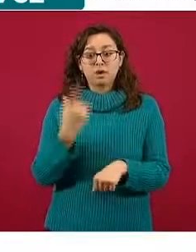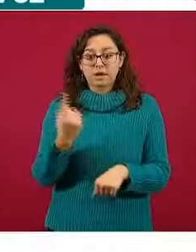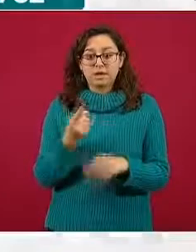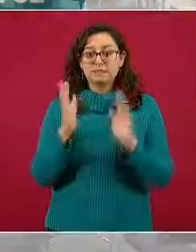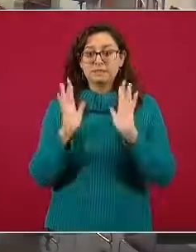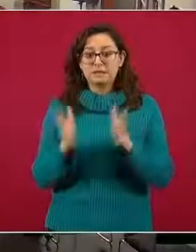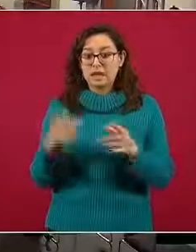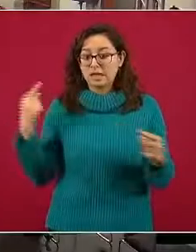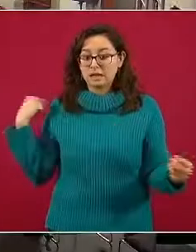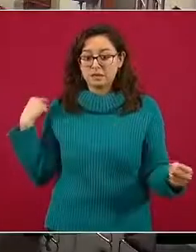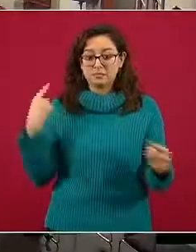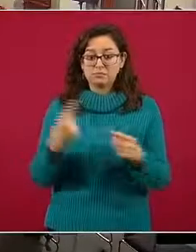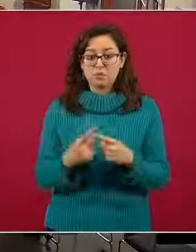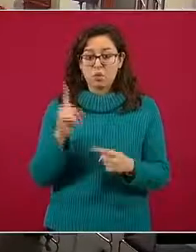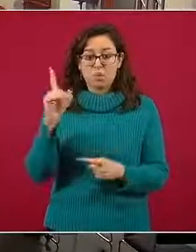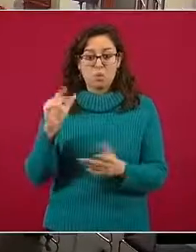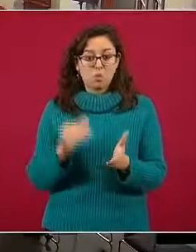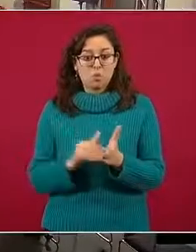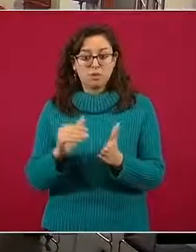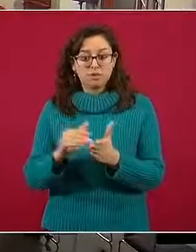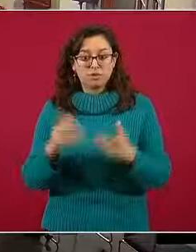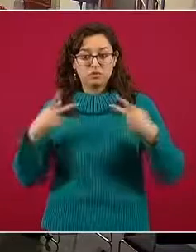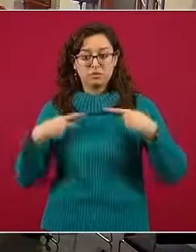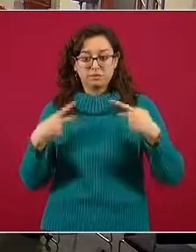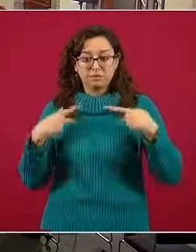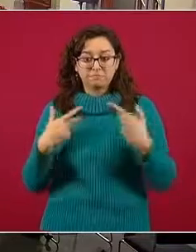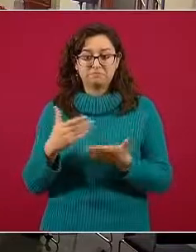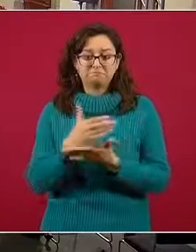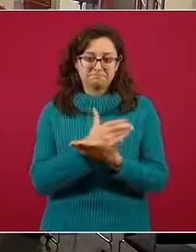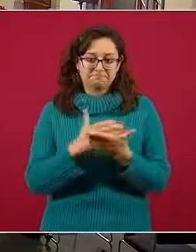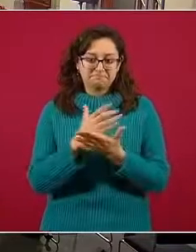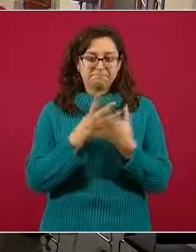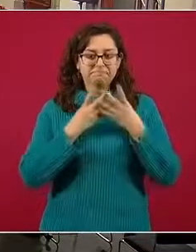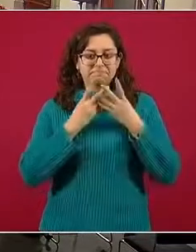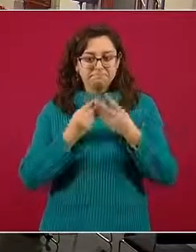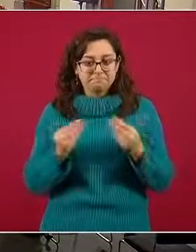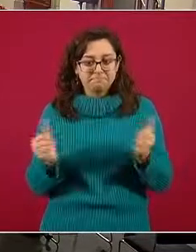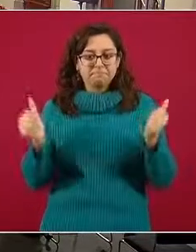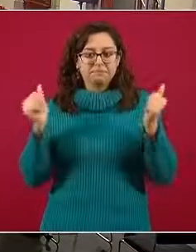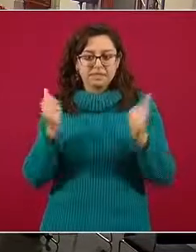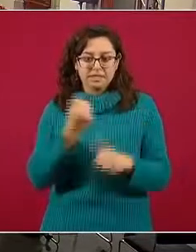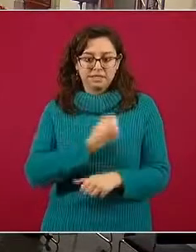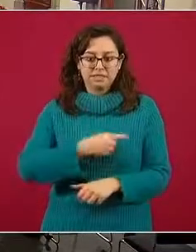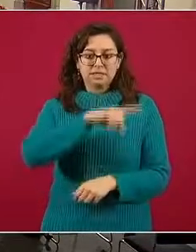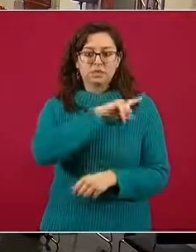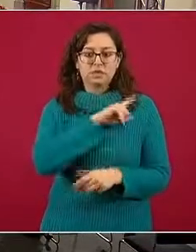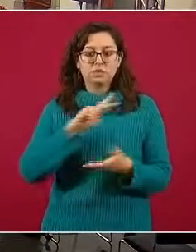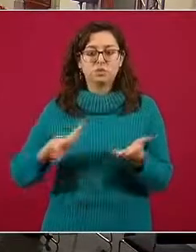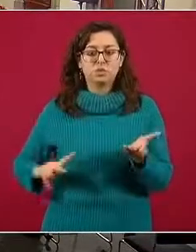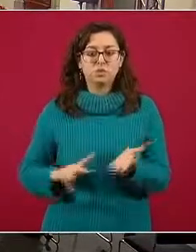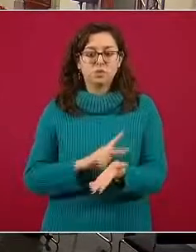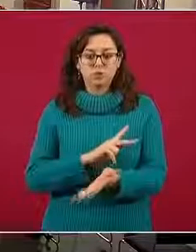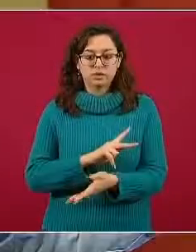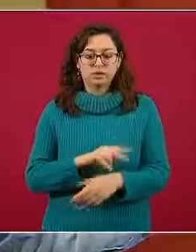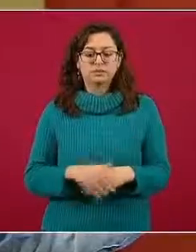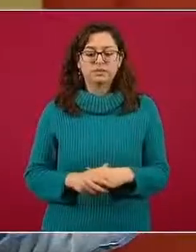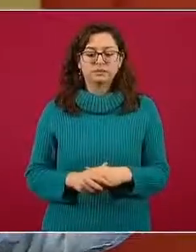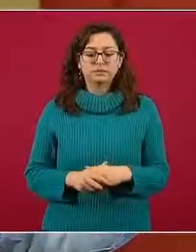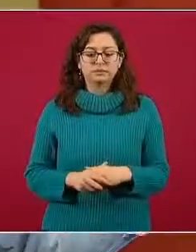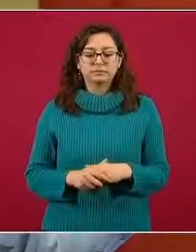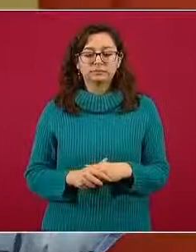personas que se estima que han recuperado su salud. Sin embargo, este número es